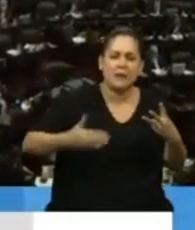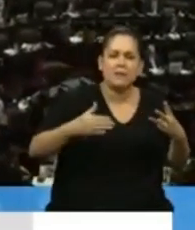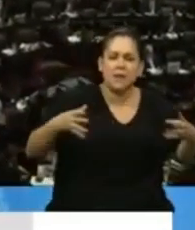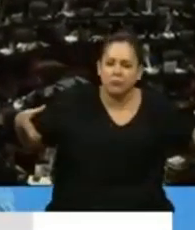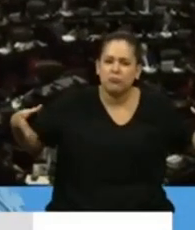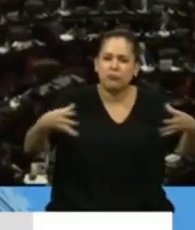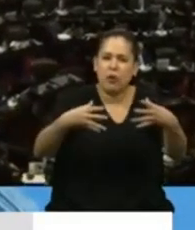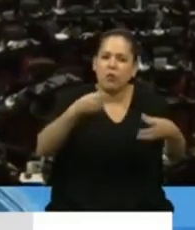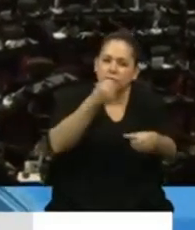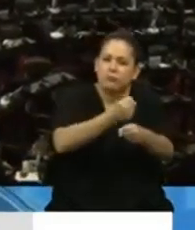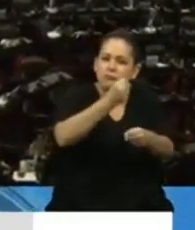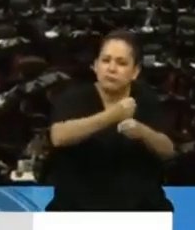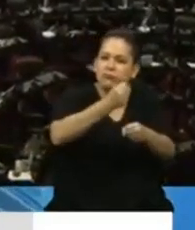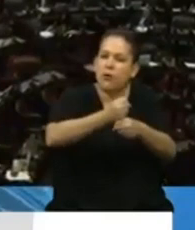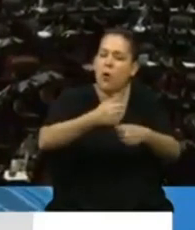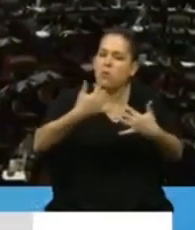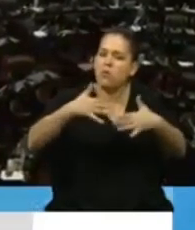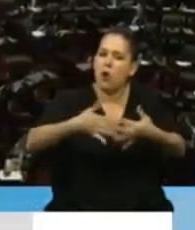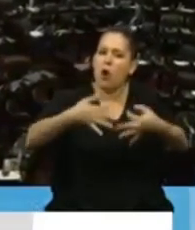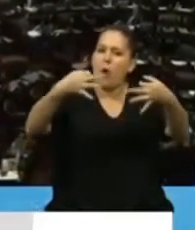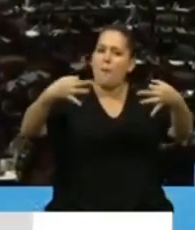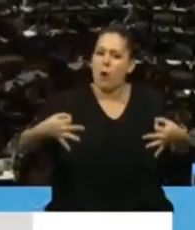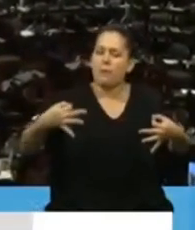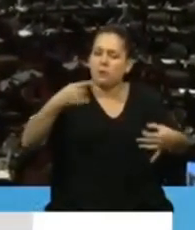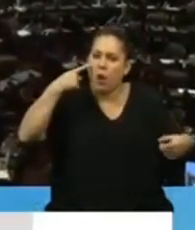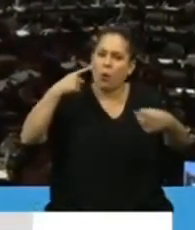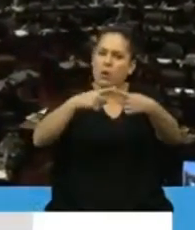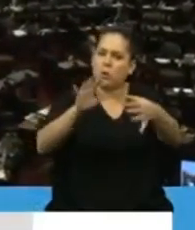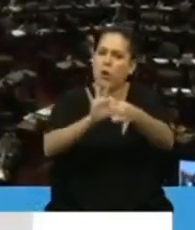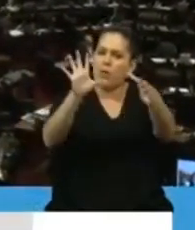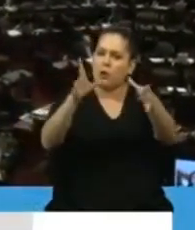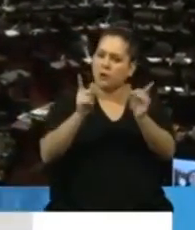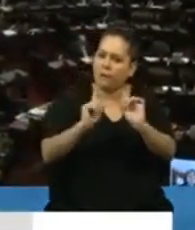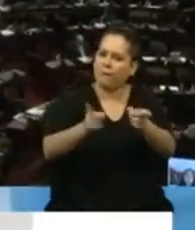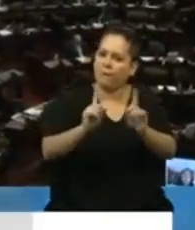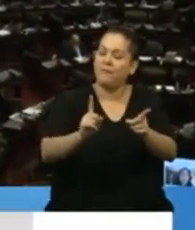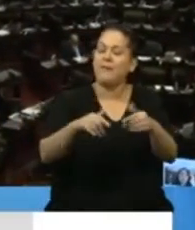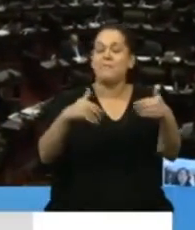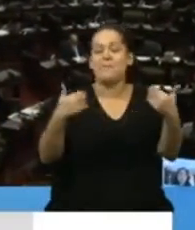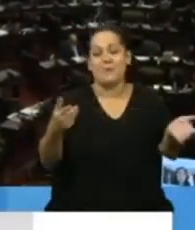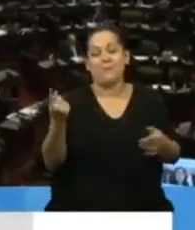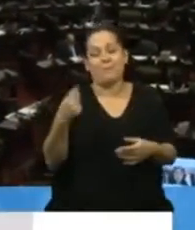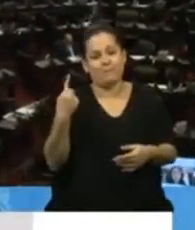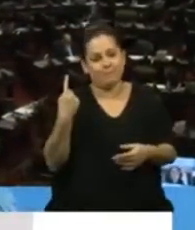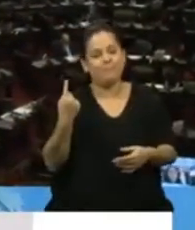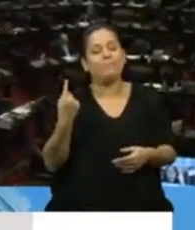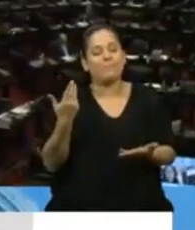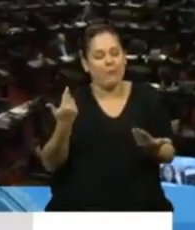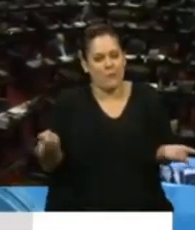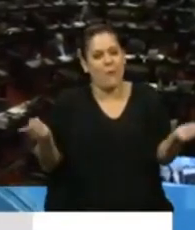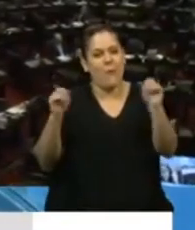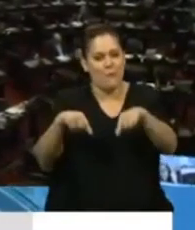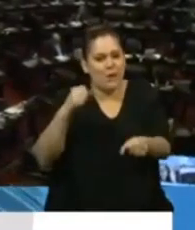con mucho compromiso hacia la democracia y el federalismo, es que hoy podemos inaugurar nuestro trabajo de